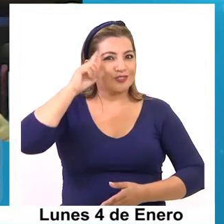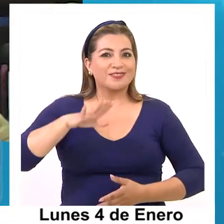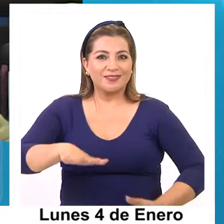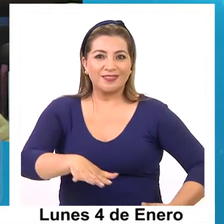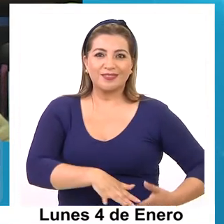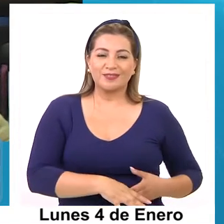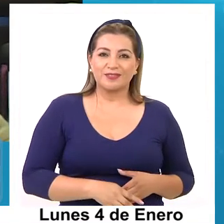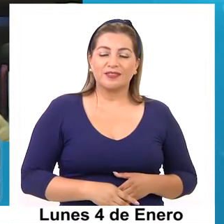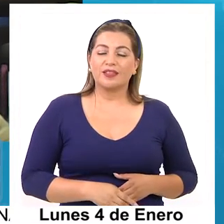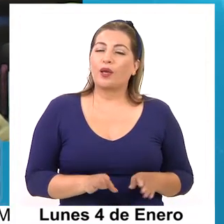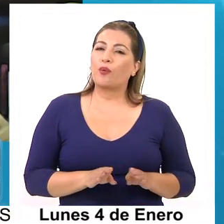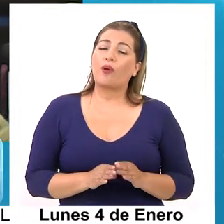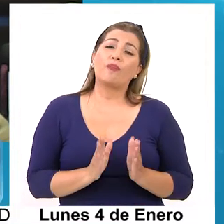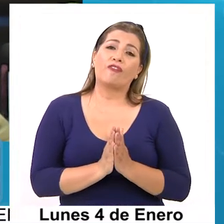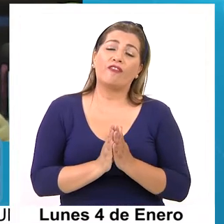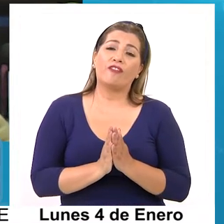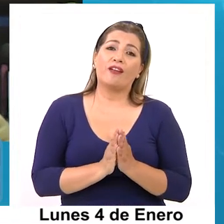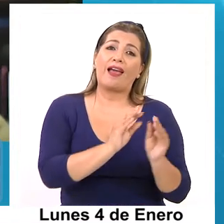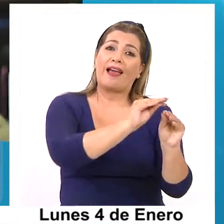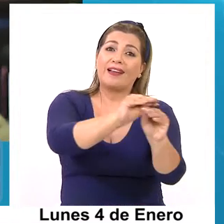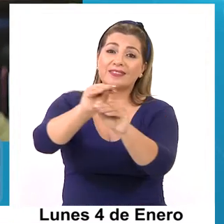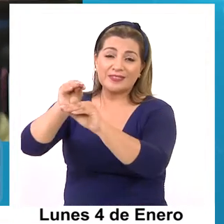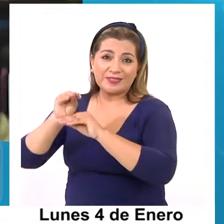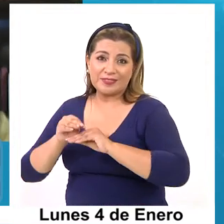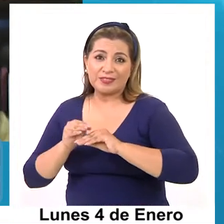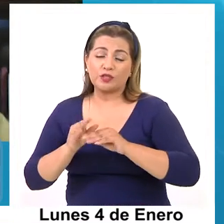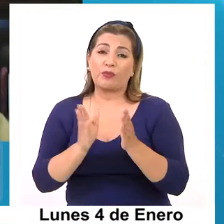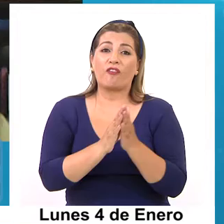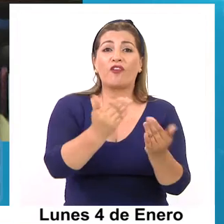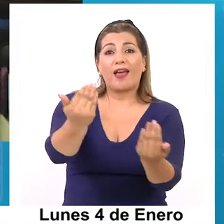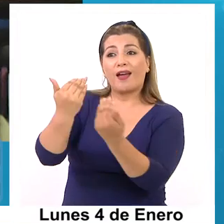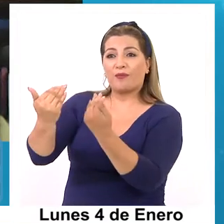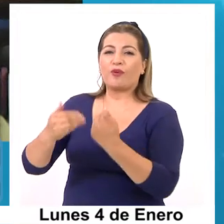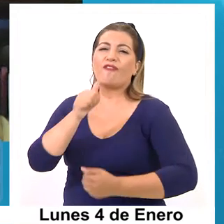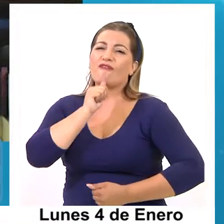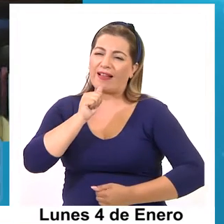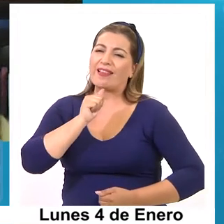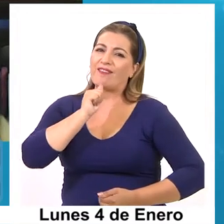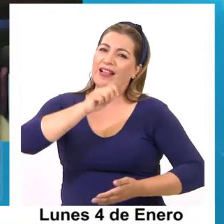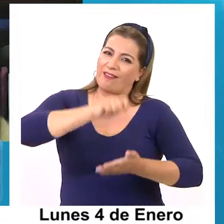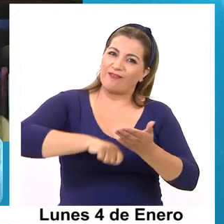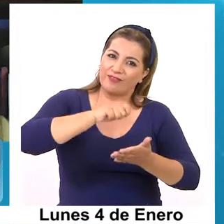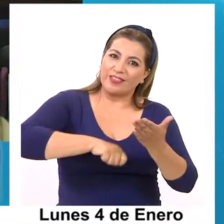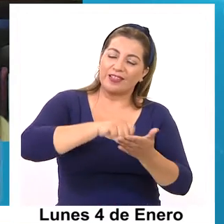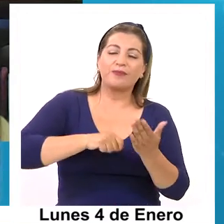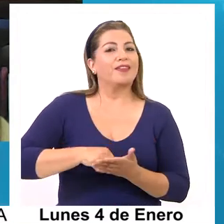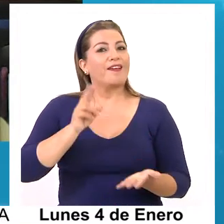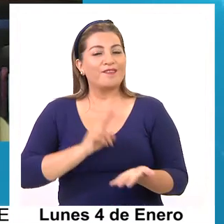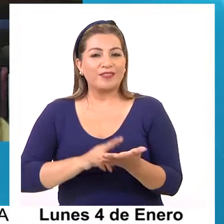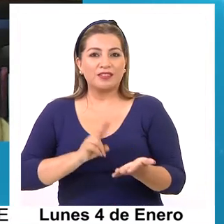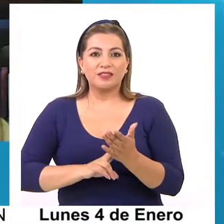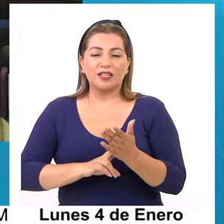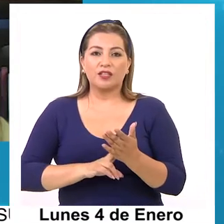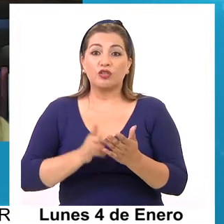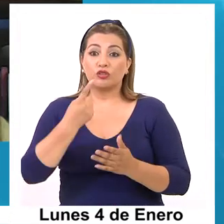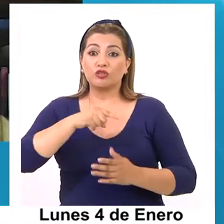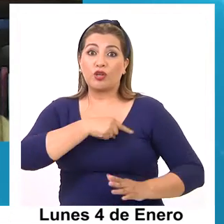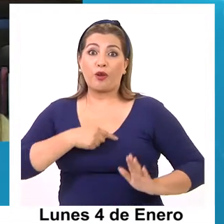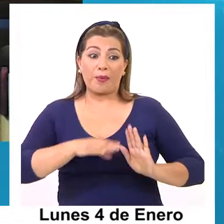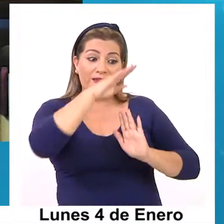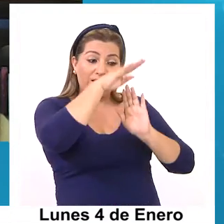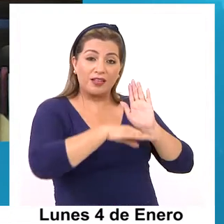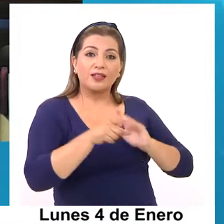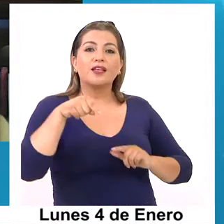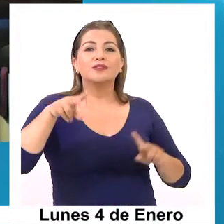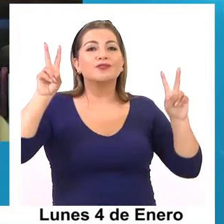pero igual hago el llamado, digamos, a apoyar porque todavía nos faltan, nos faltan firmas. Y efectivamente, si vamos en lista, que es un tema que